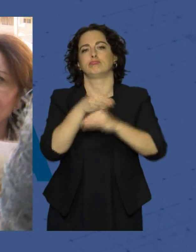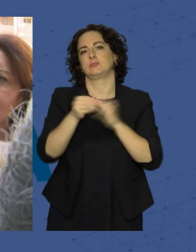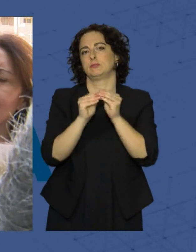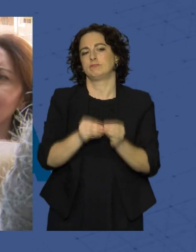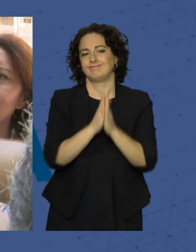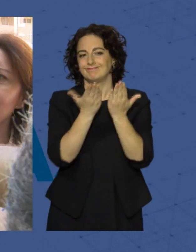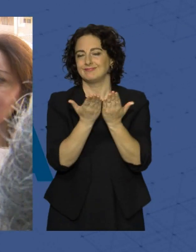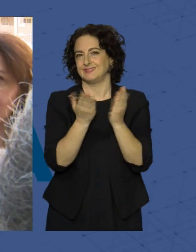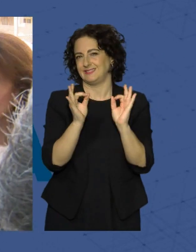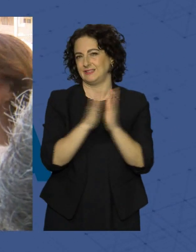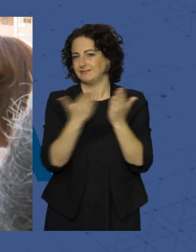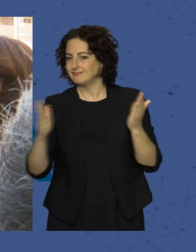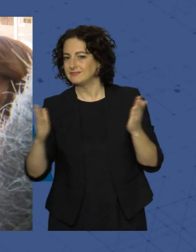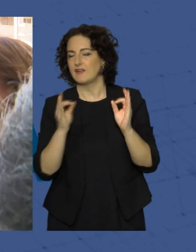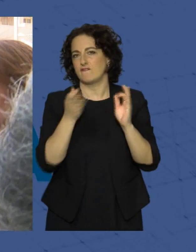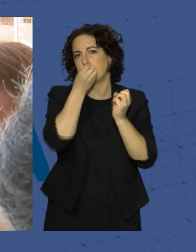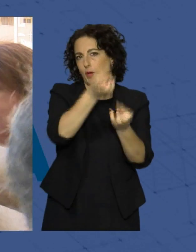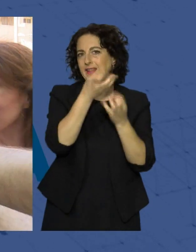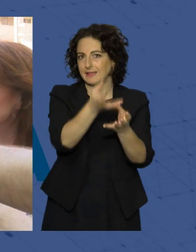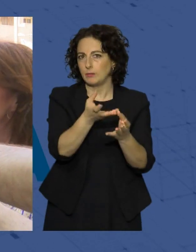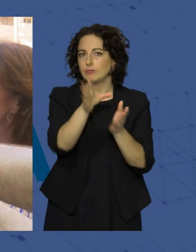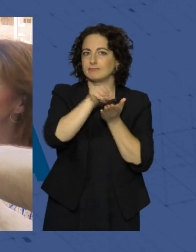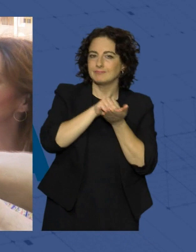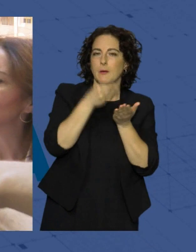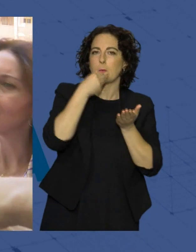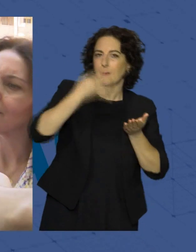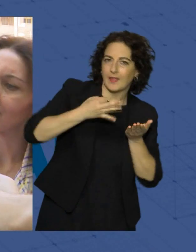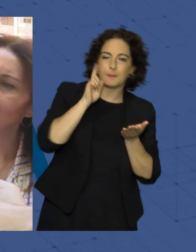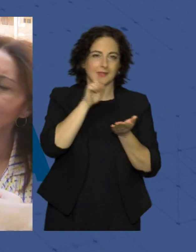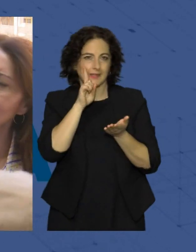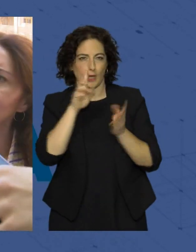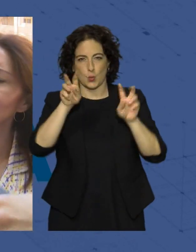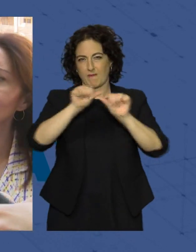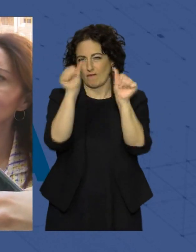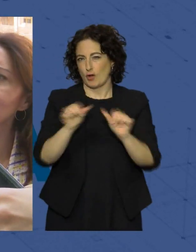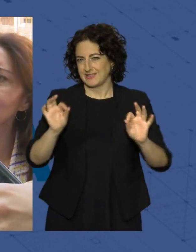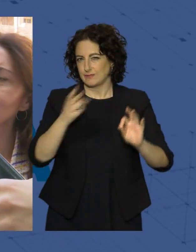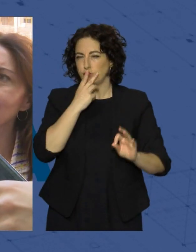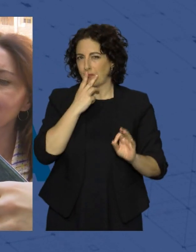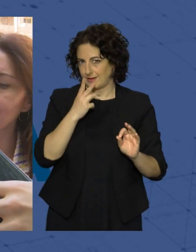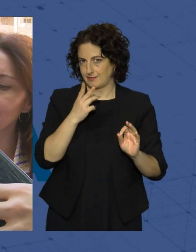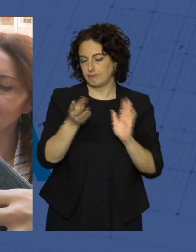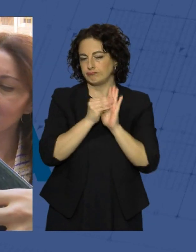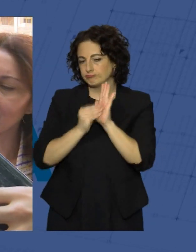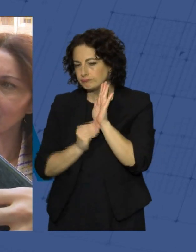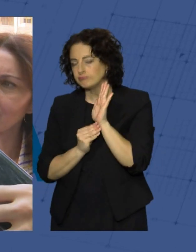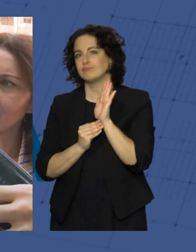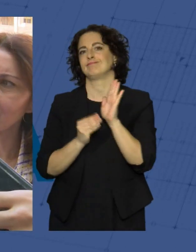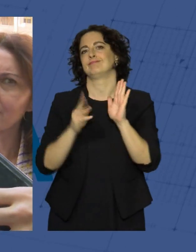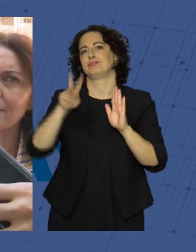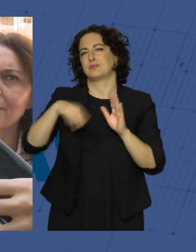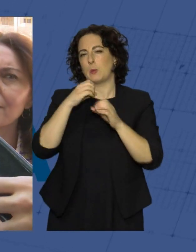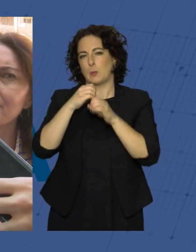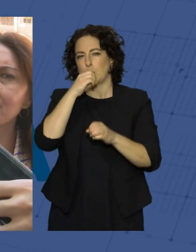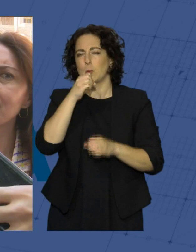informativo en el que recogemos la verdad y mentira sobre estas nuevas formas de fumar, que son los